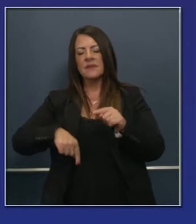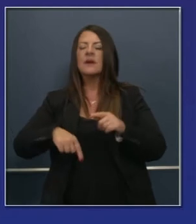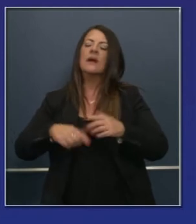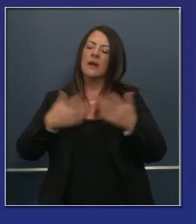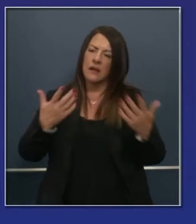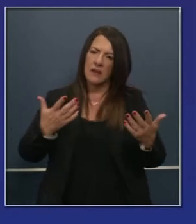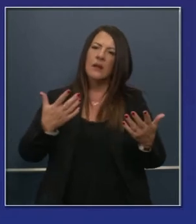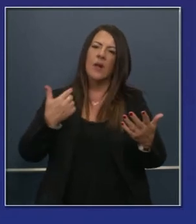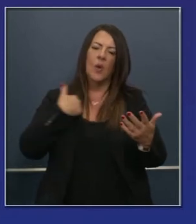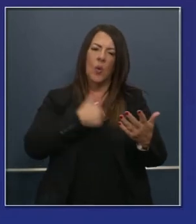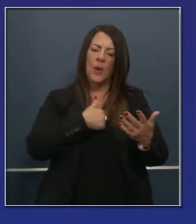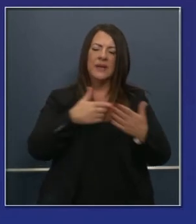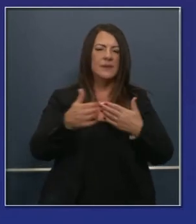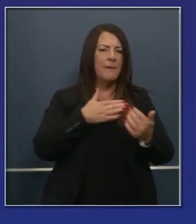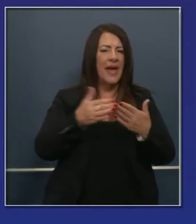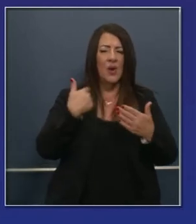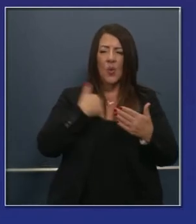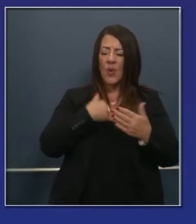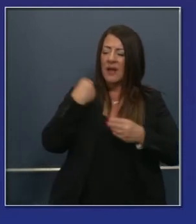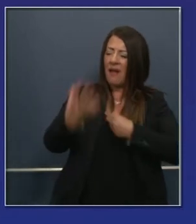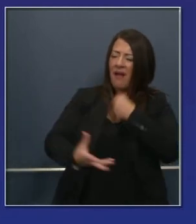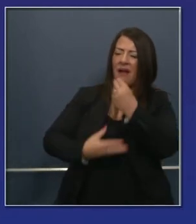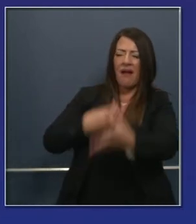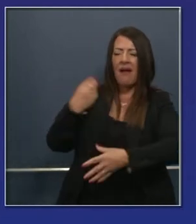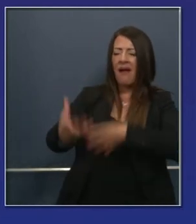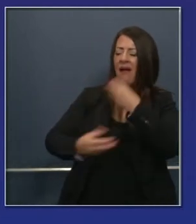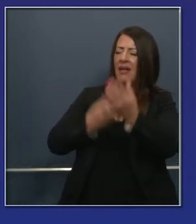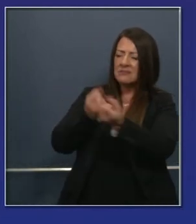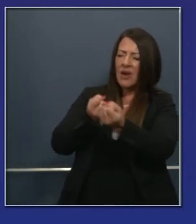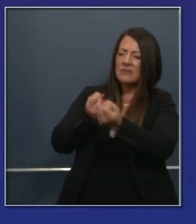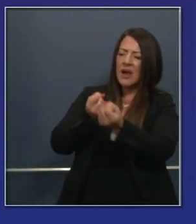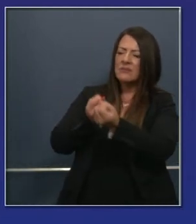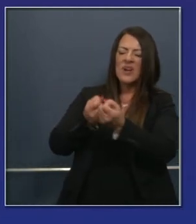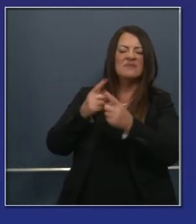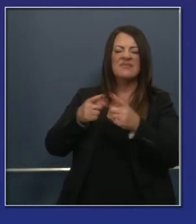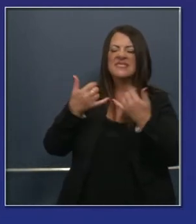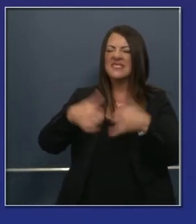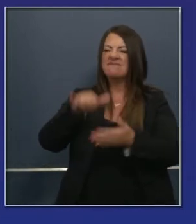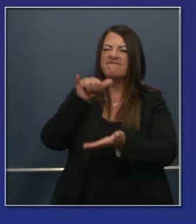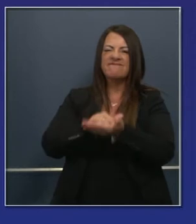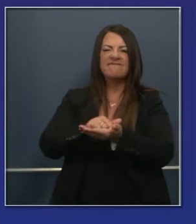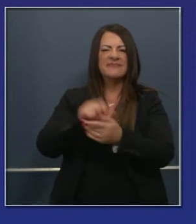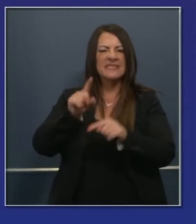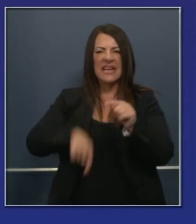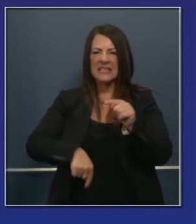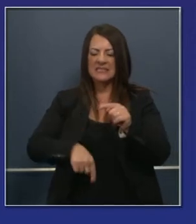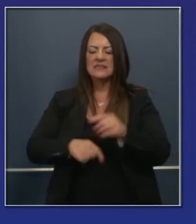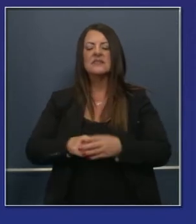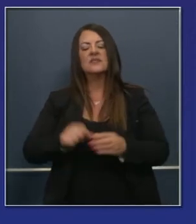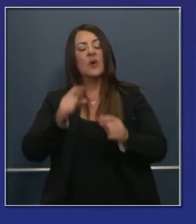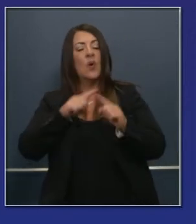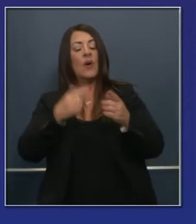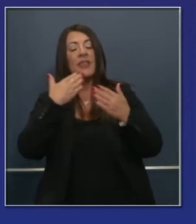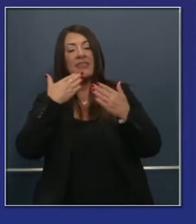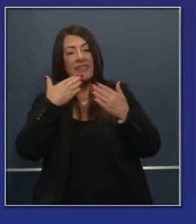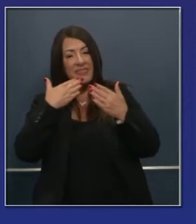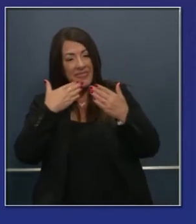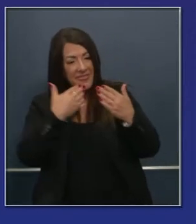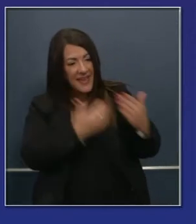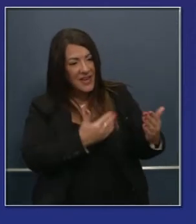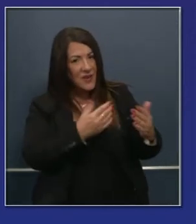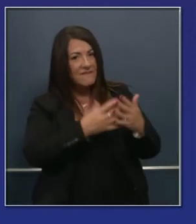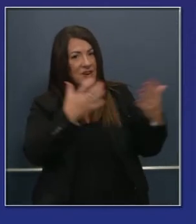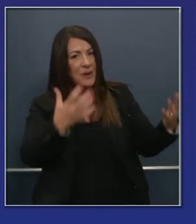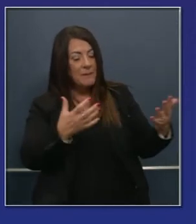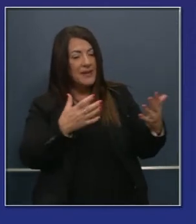en línea. No importa qué tan bueno sea el apoyo, incluso individualizado. Ellos requerirán más todavía. Así que muchas gracias por su